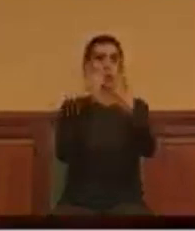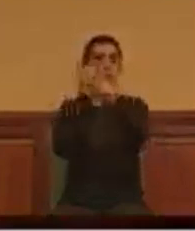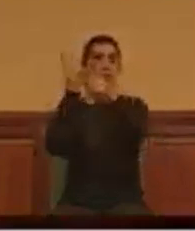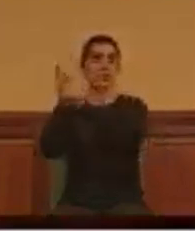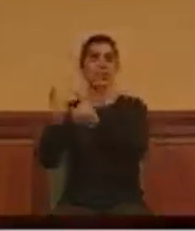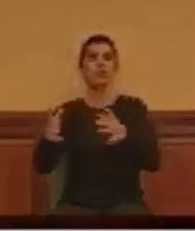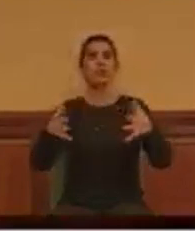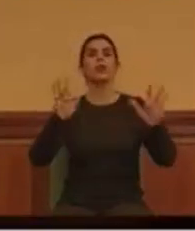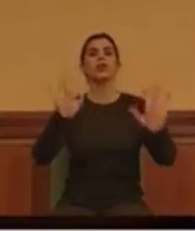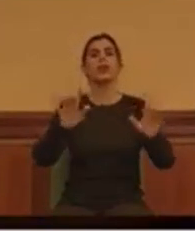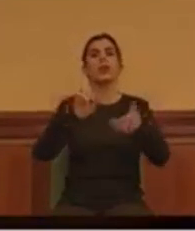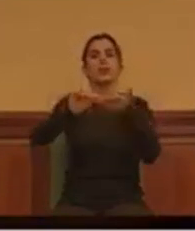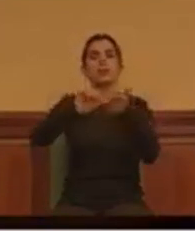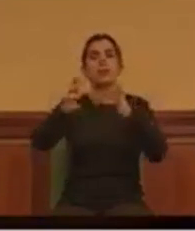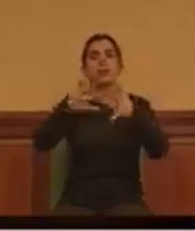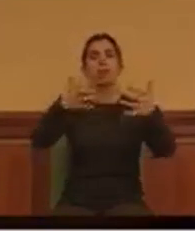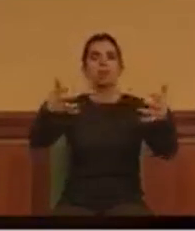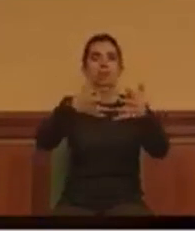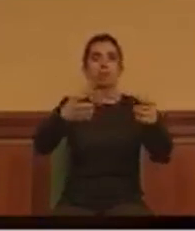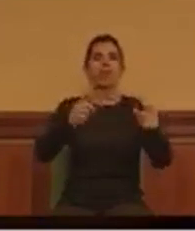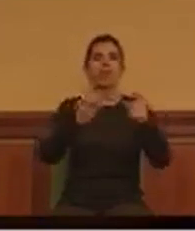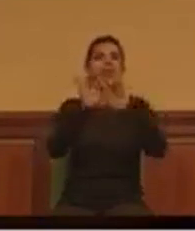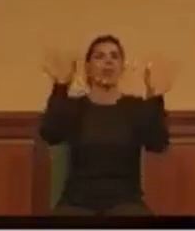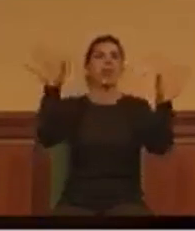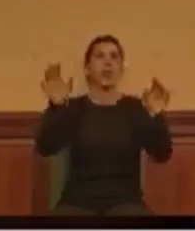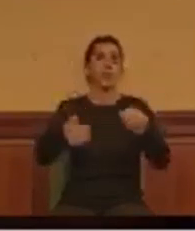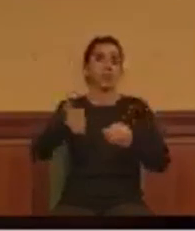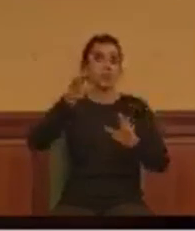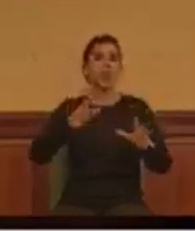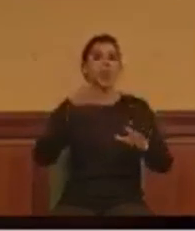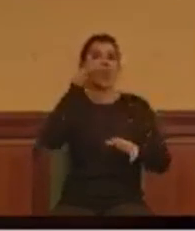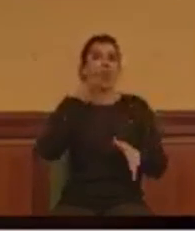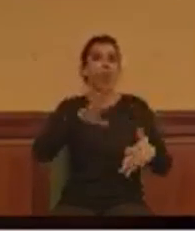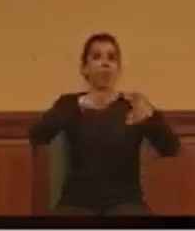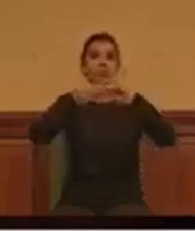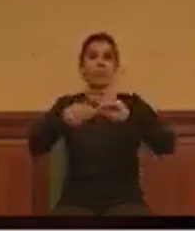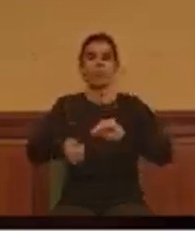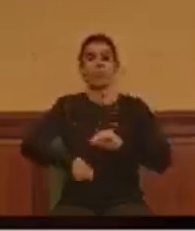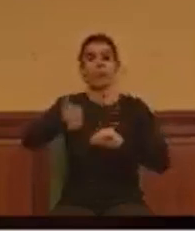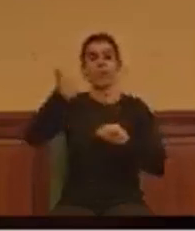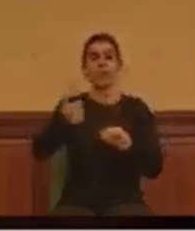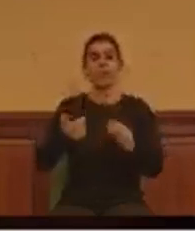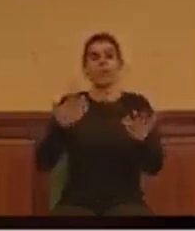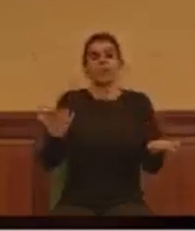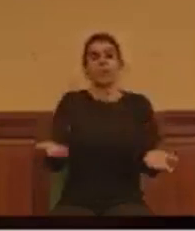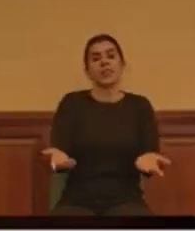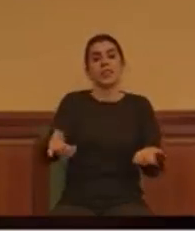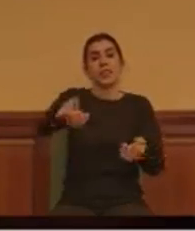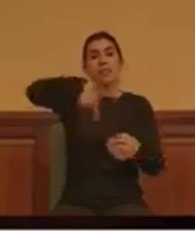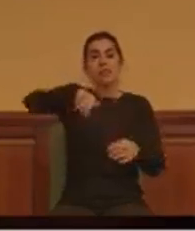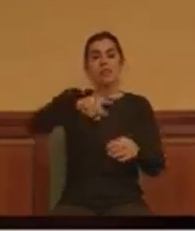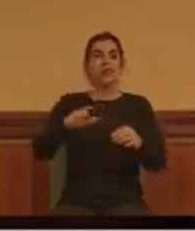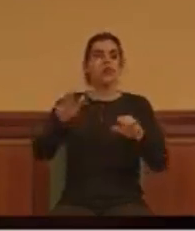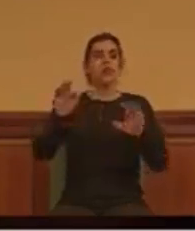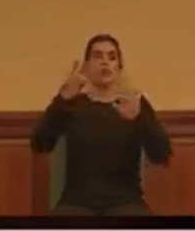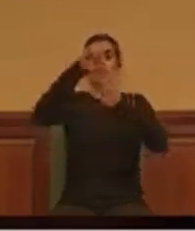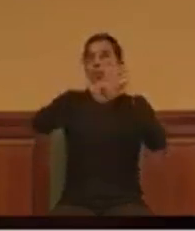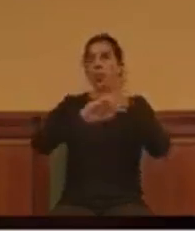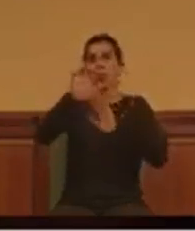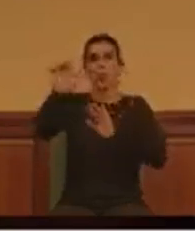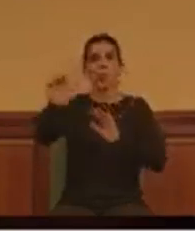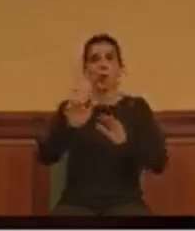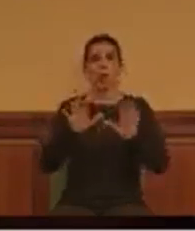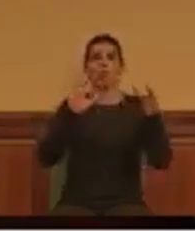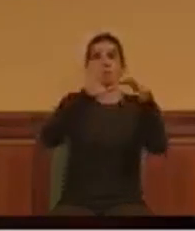más clara y más ajustada a la realidad, porque ciertamente se trata de una transposición de una directiva europea. Y, además, el punto